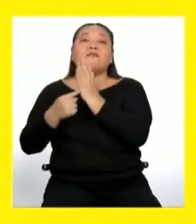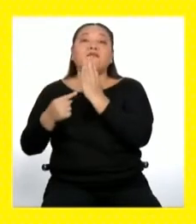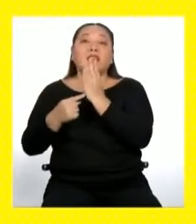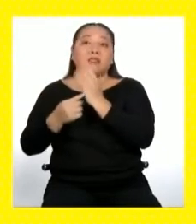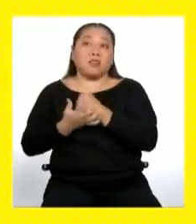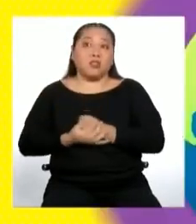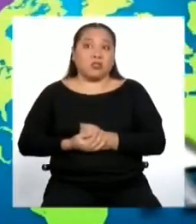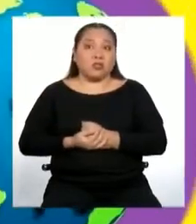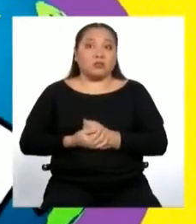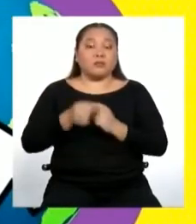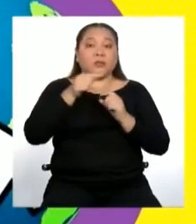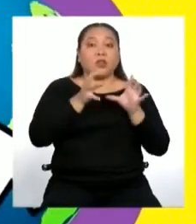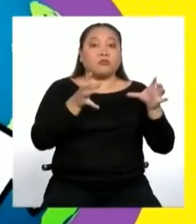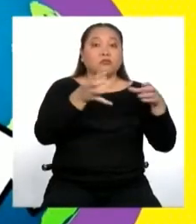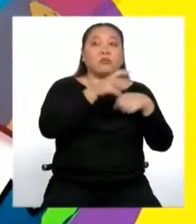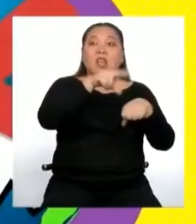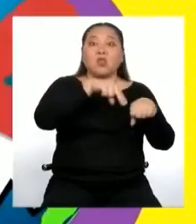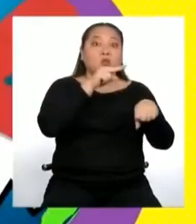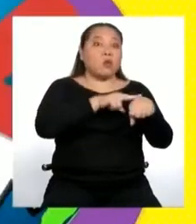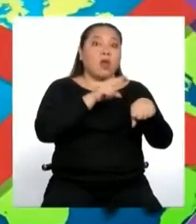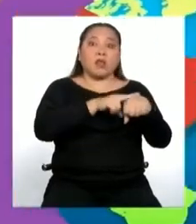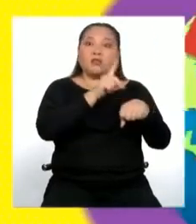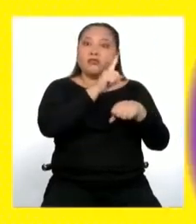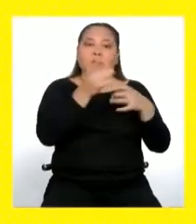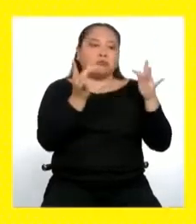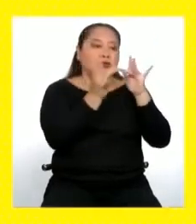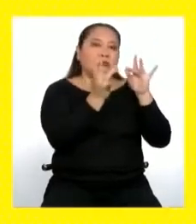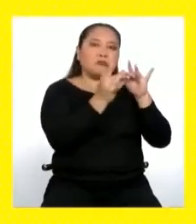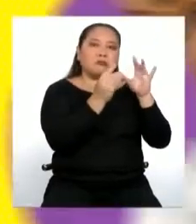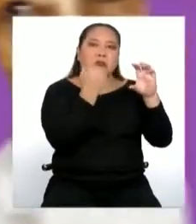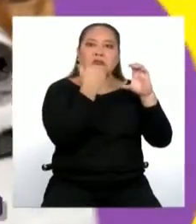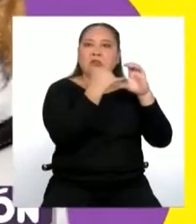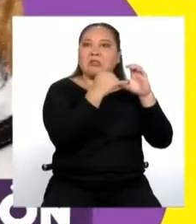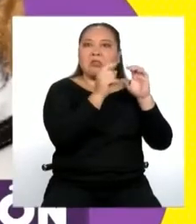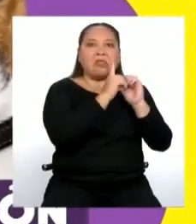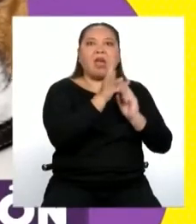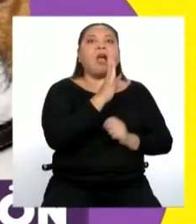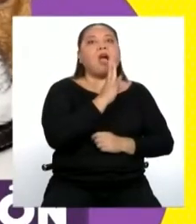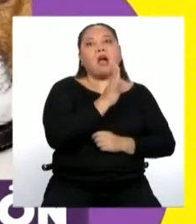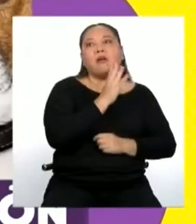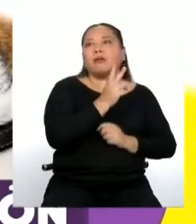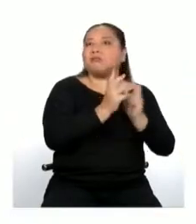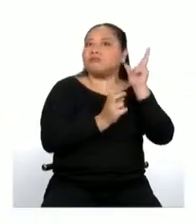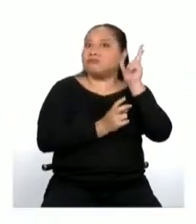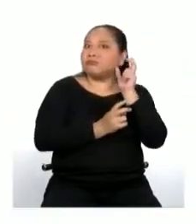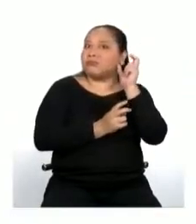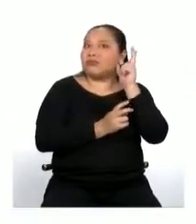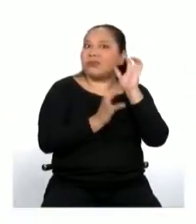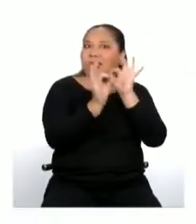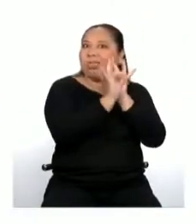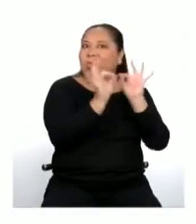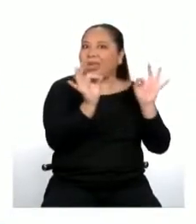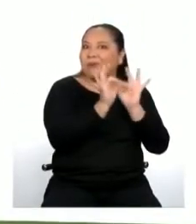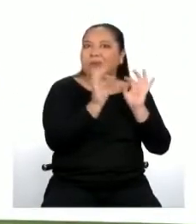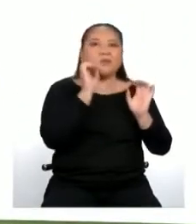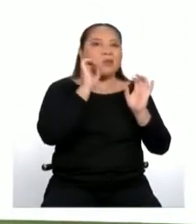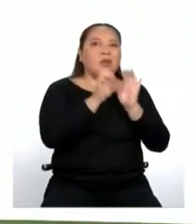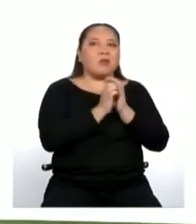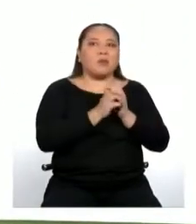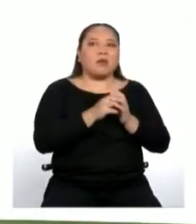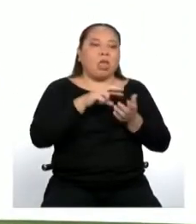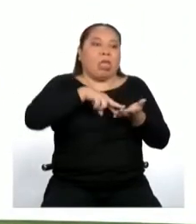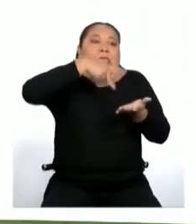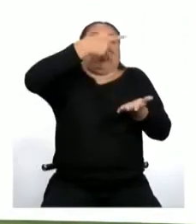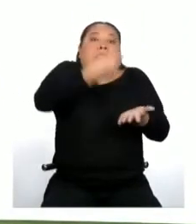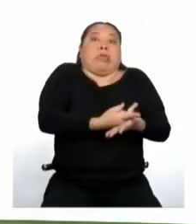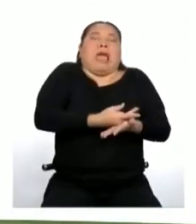naturales no requieren cables ni conexión a internet, solo el habla y la audición. Algo así como cuando te caes por salir apurado de tu